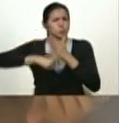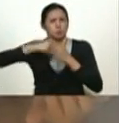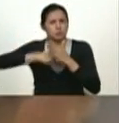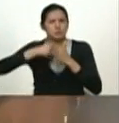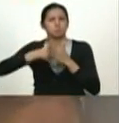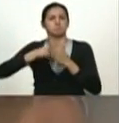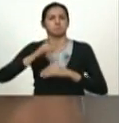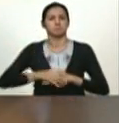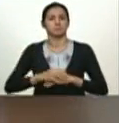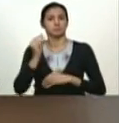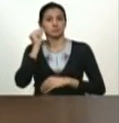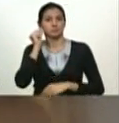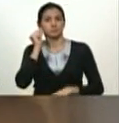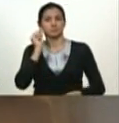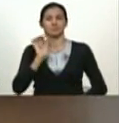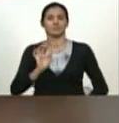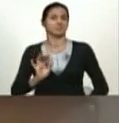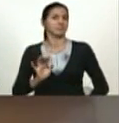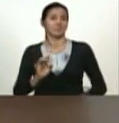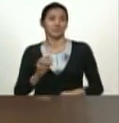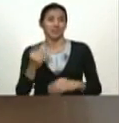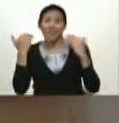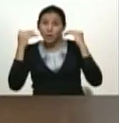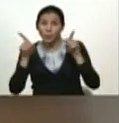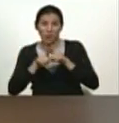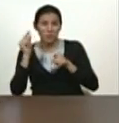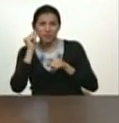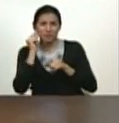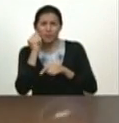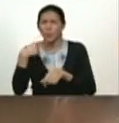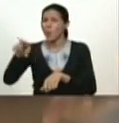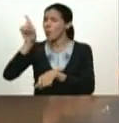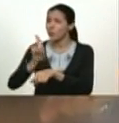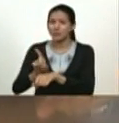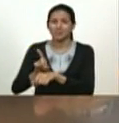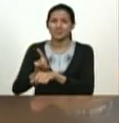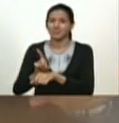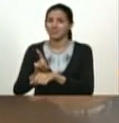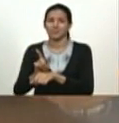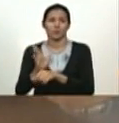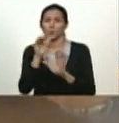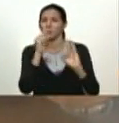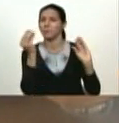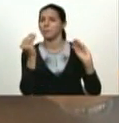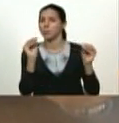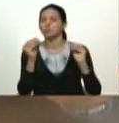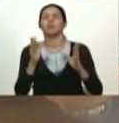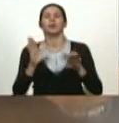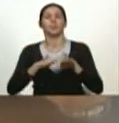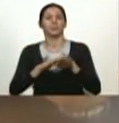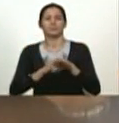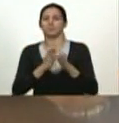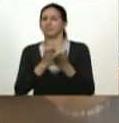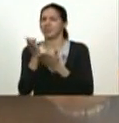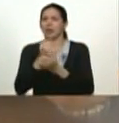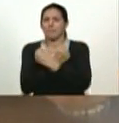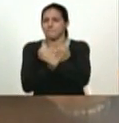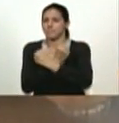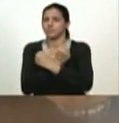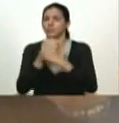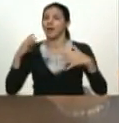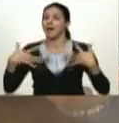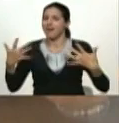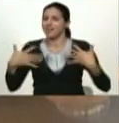de Cire de Cire pero como de Cire no hay dos de Cire es única así lo creo en su amor en su lealtad en su